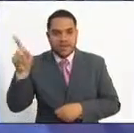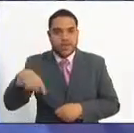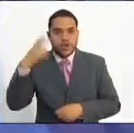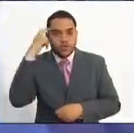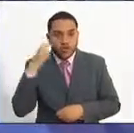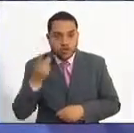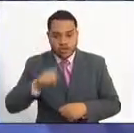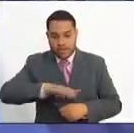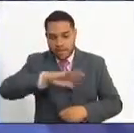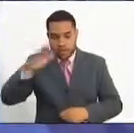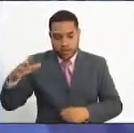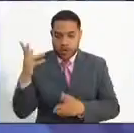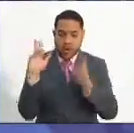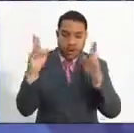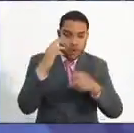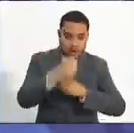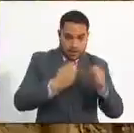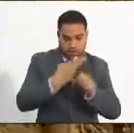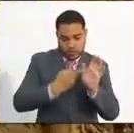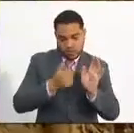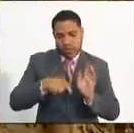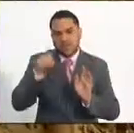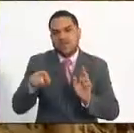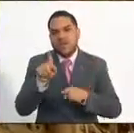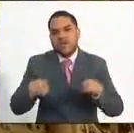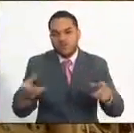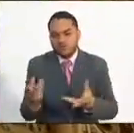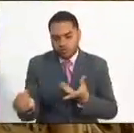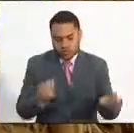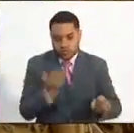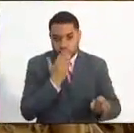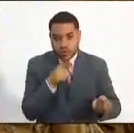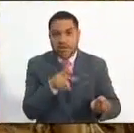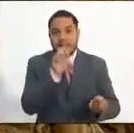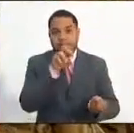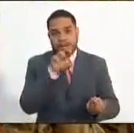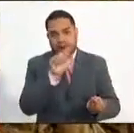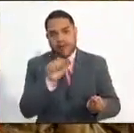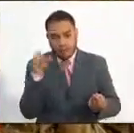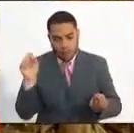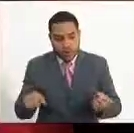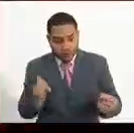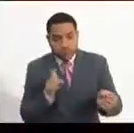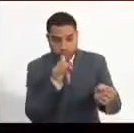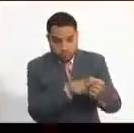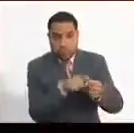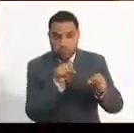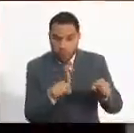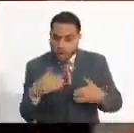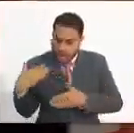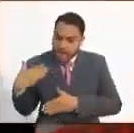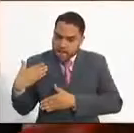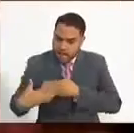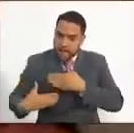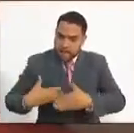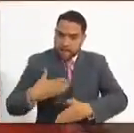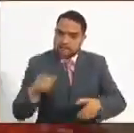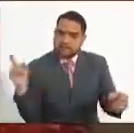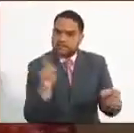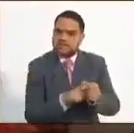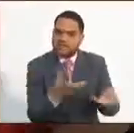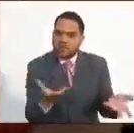las comunidades del pueblo Embera puedan vincularse paulatinamente al proceso de